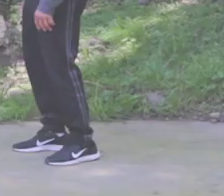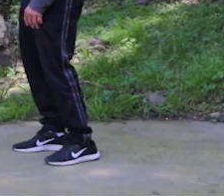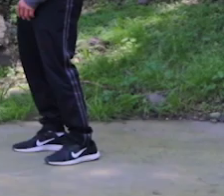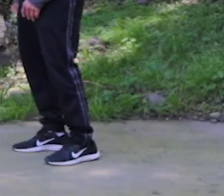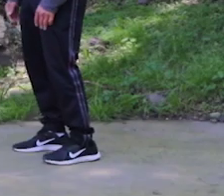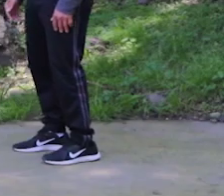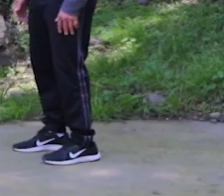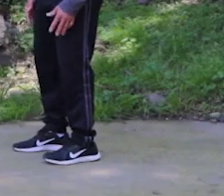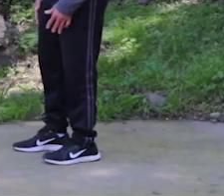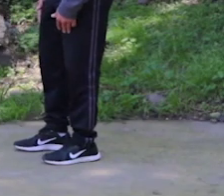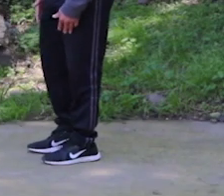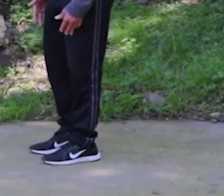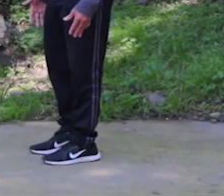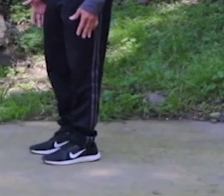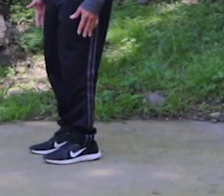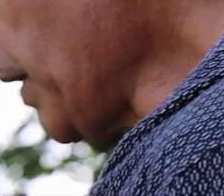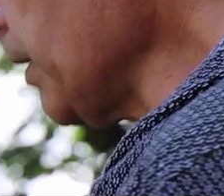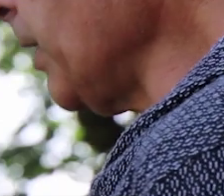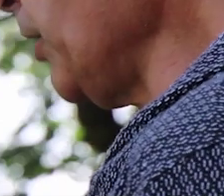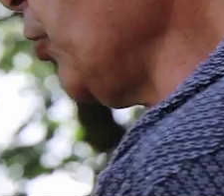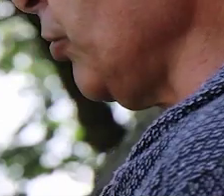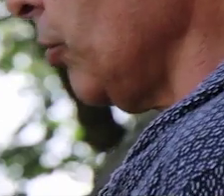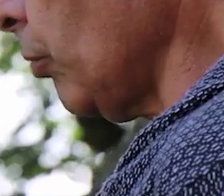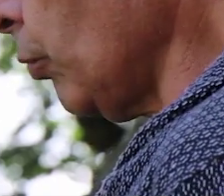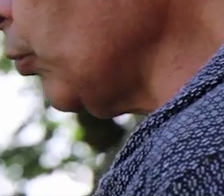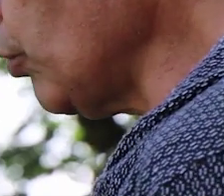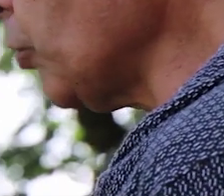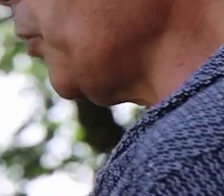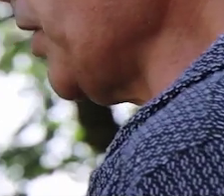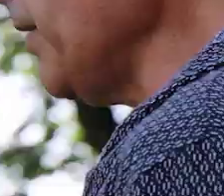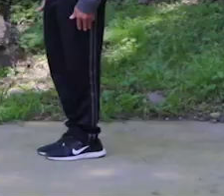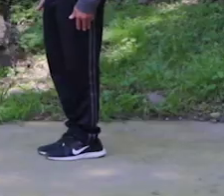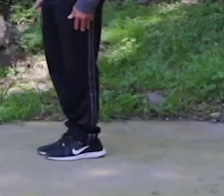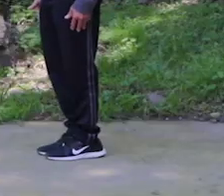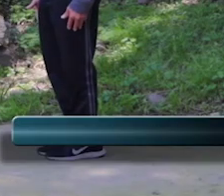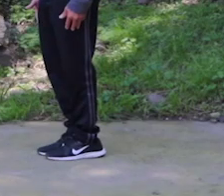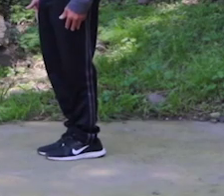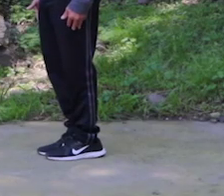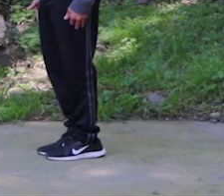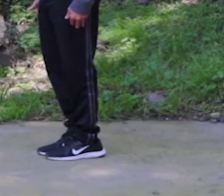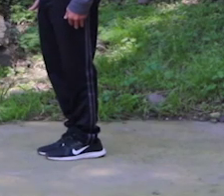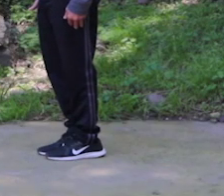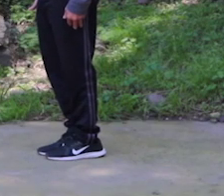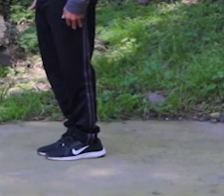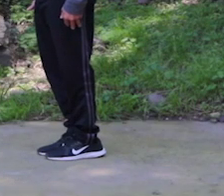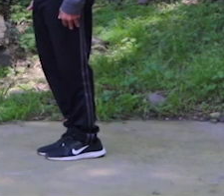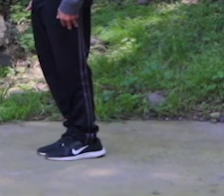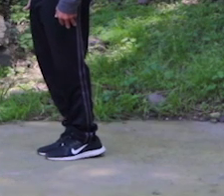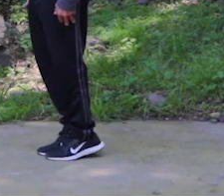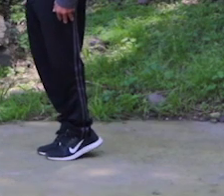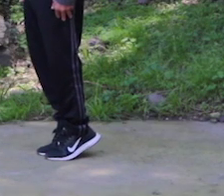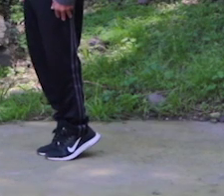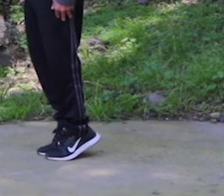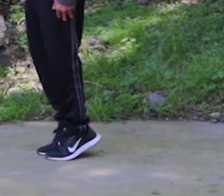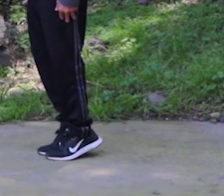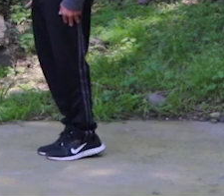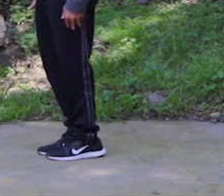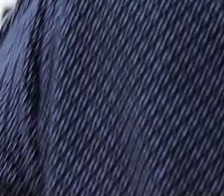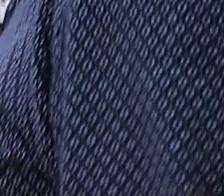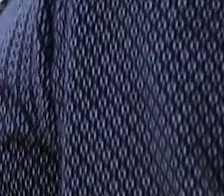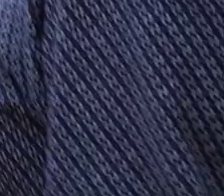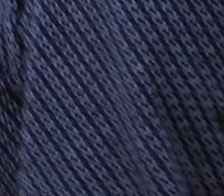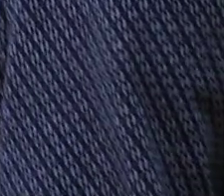Vamos a trabajar pantorrilla. Vamos a parar derechos, juntos los pies. Y lo único que vamos a hacer es elevar nuestros talones.